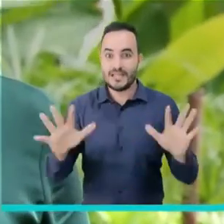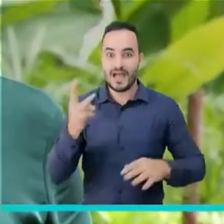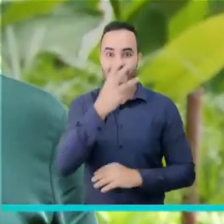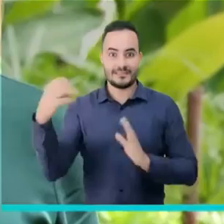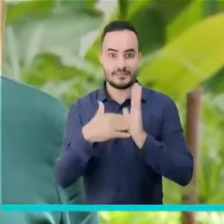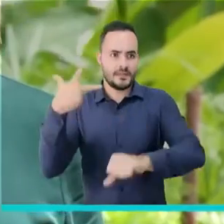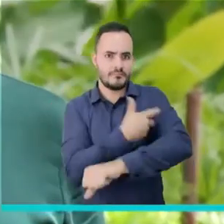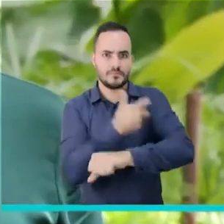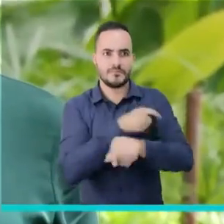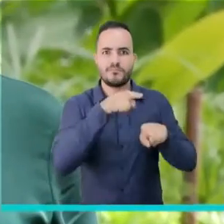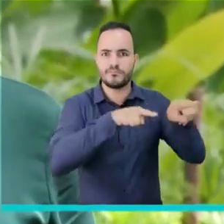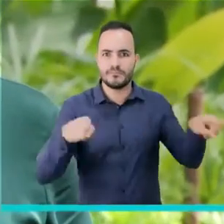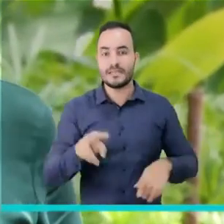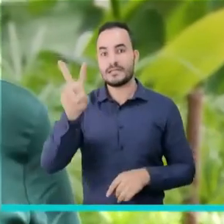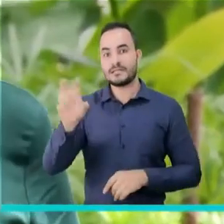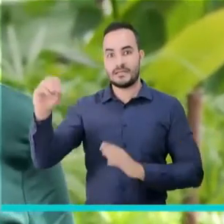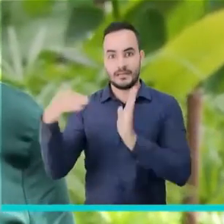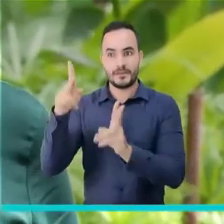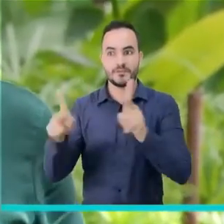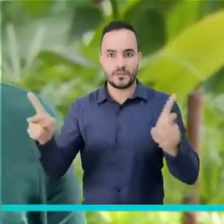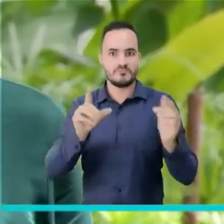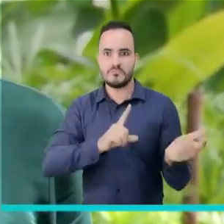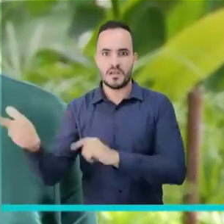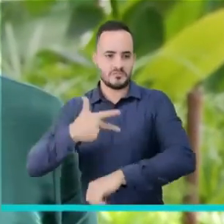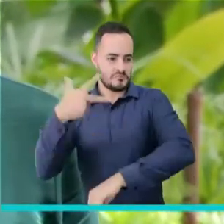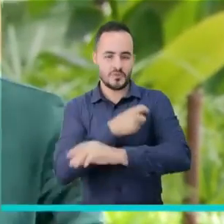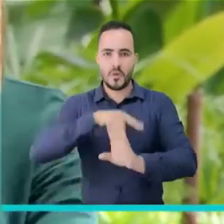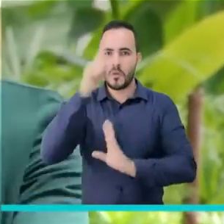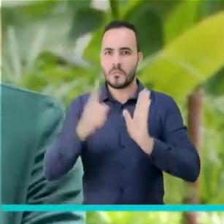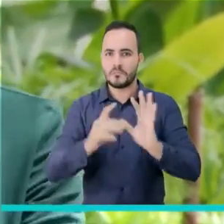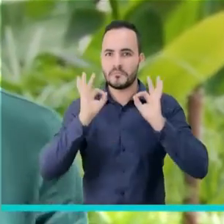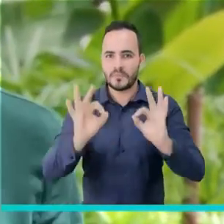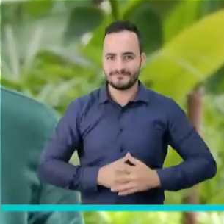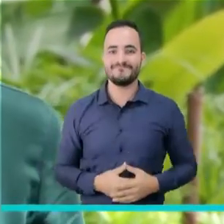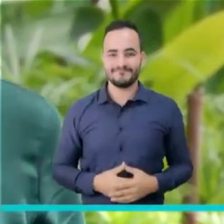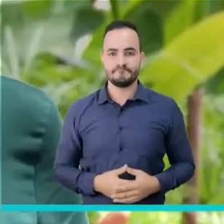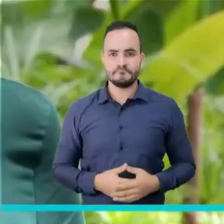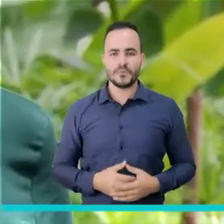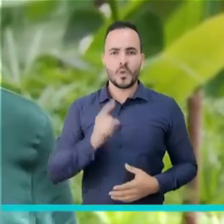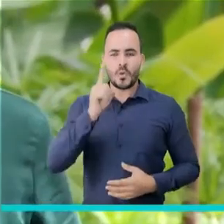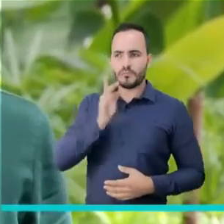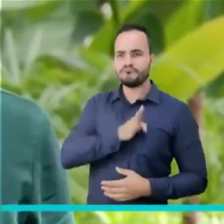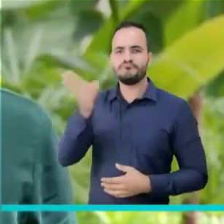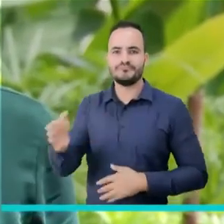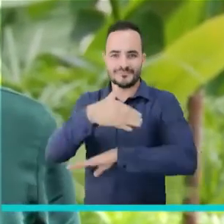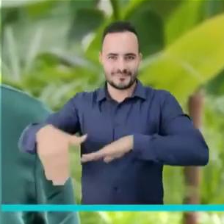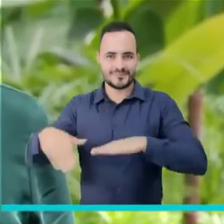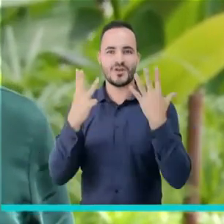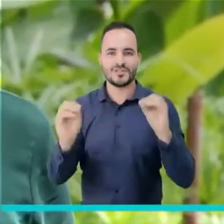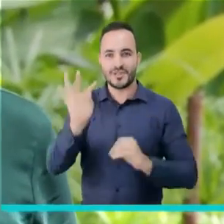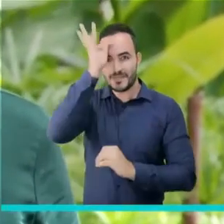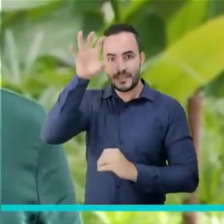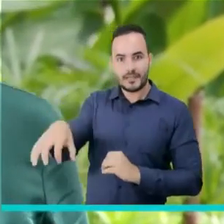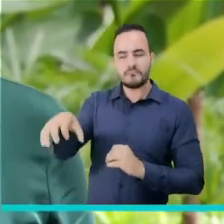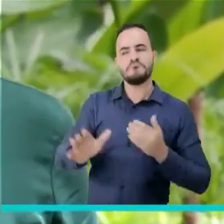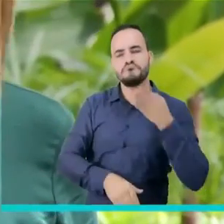Ya son más de 300 mil dosis aplicadas y más de 70 mil personas con su esquema de vacunación completo. Visitamos el puesto de atención de